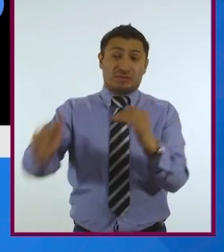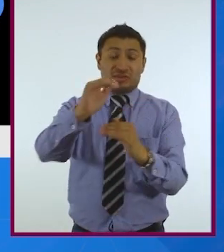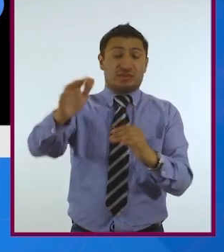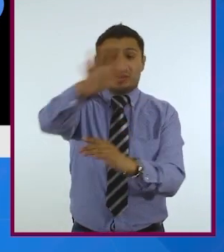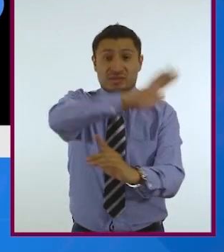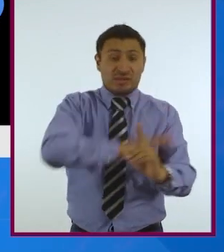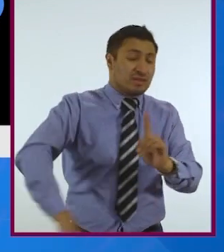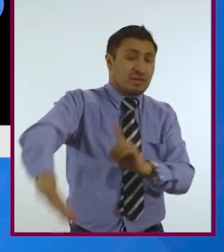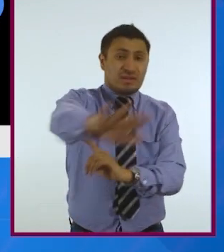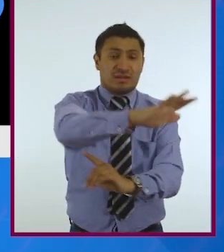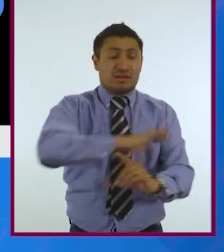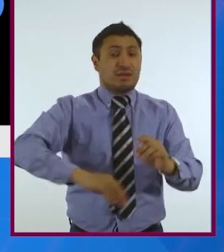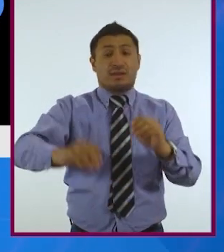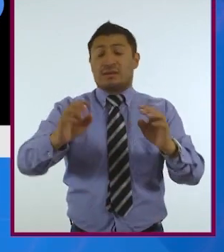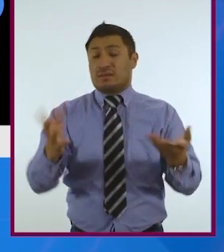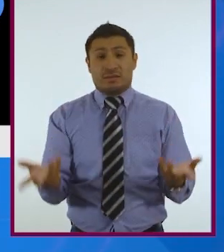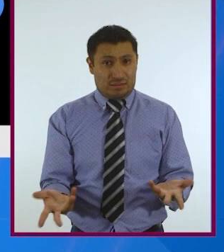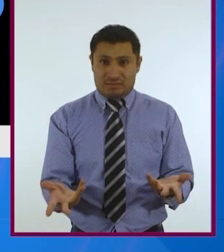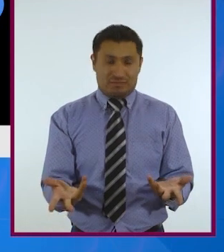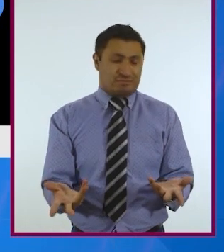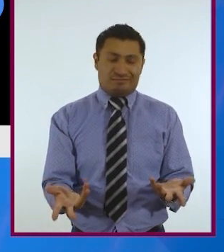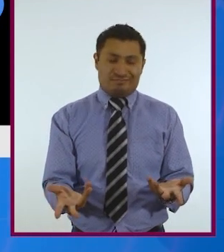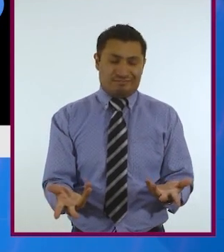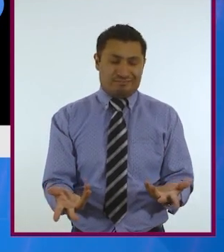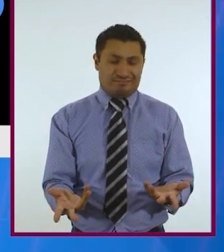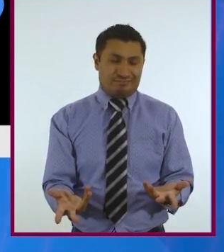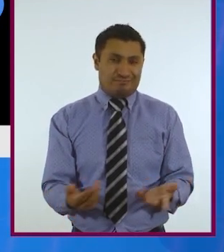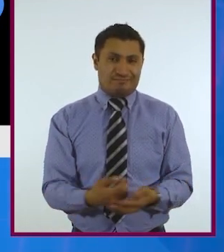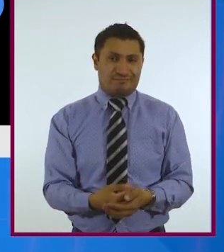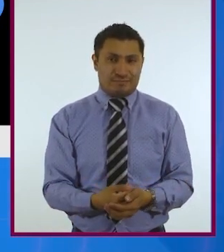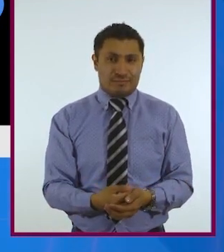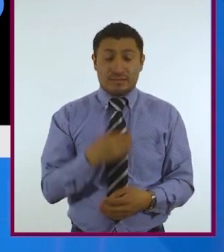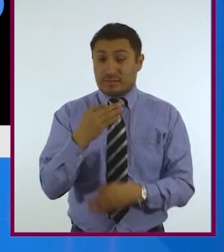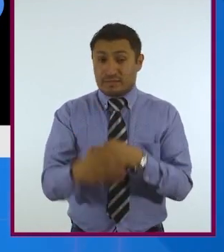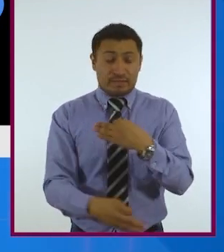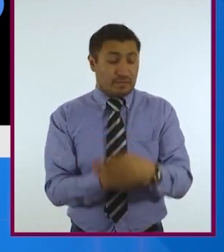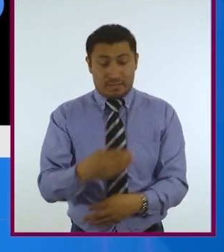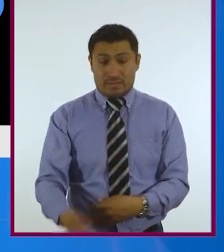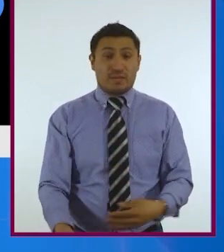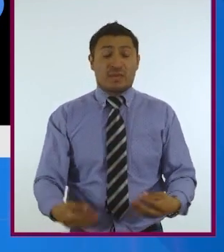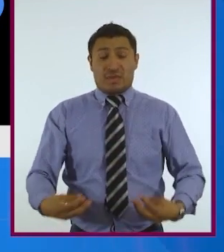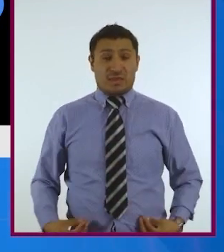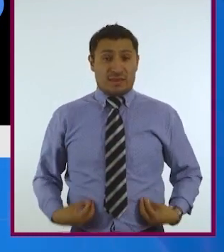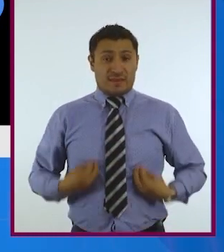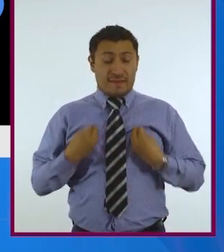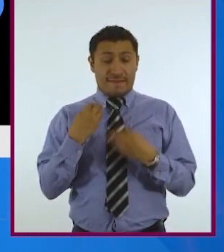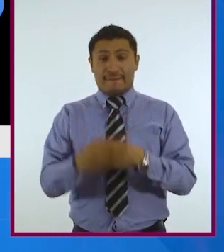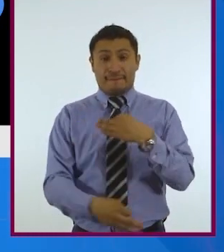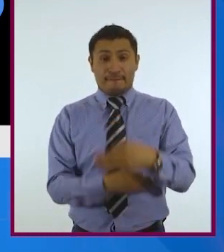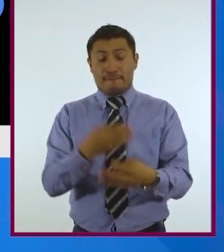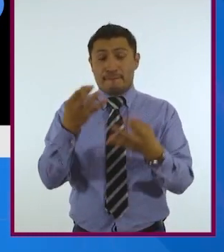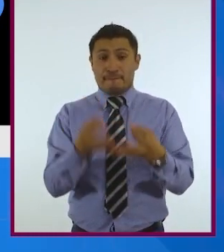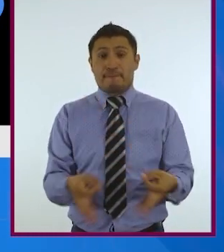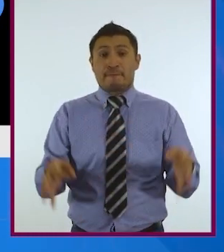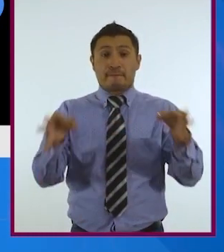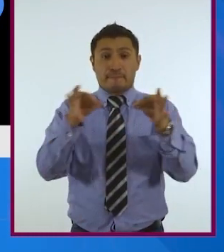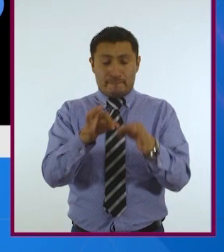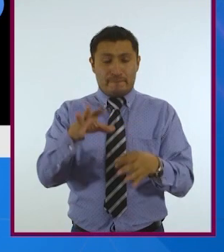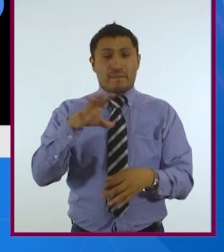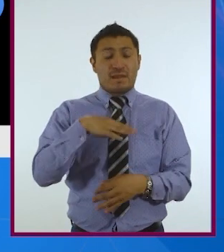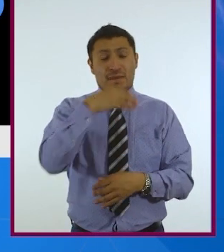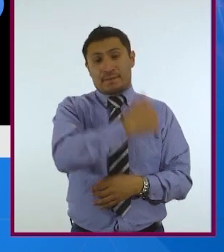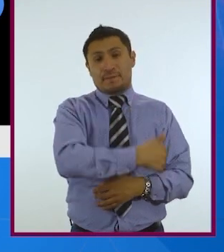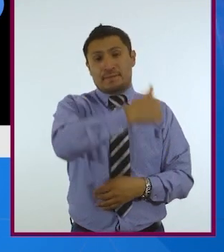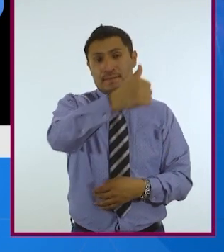de las entidades vivas por el solo hecho de pensar, ¿no? Y que el resto de las entidades vivas tienen sus